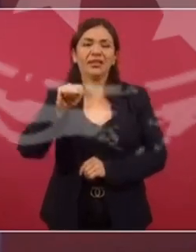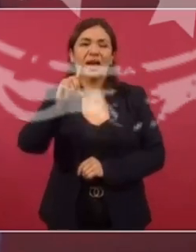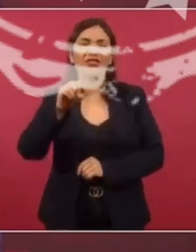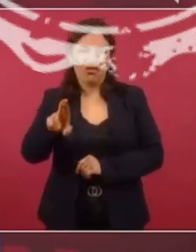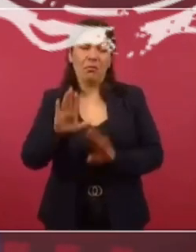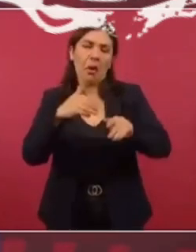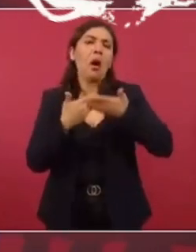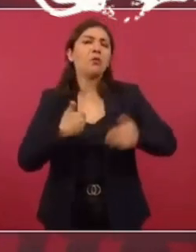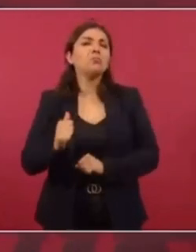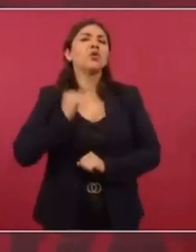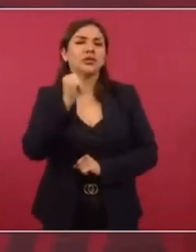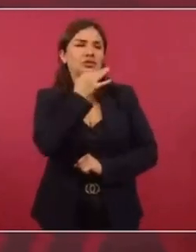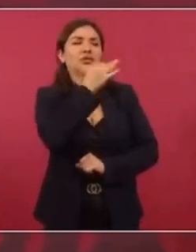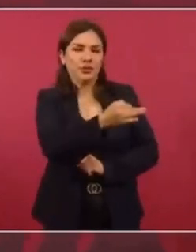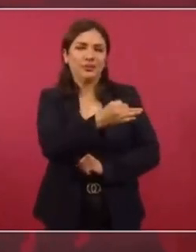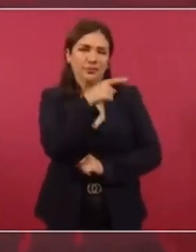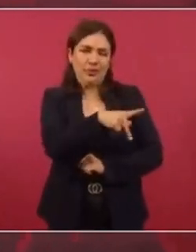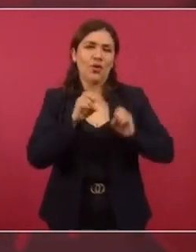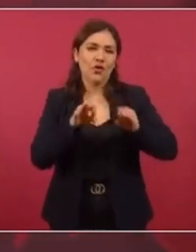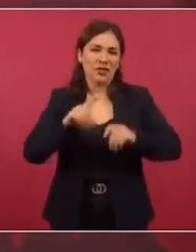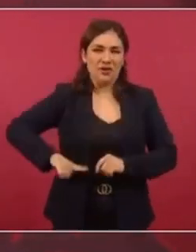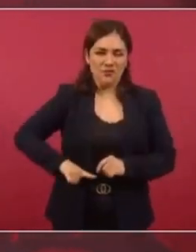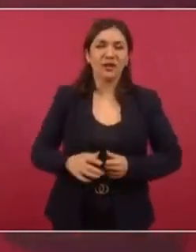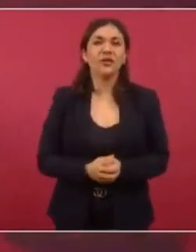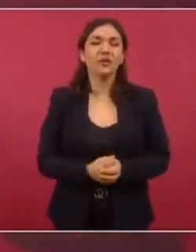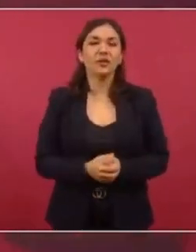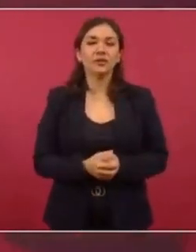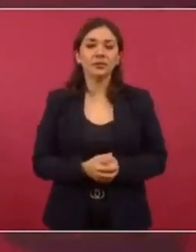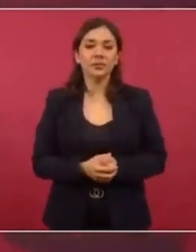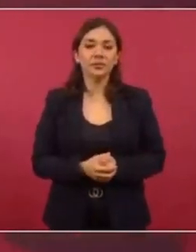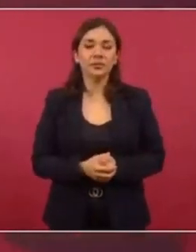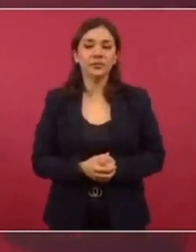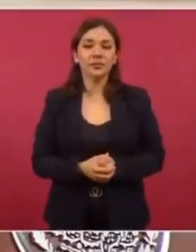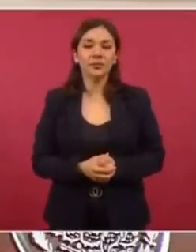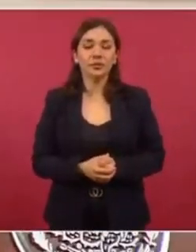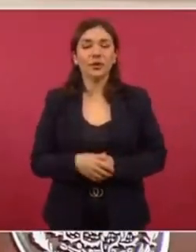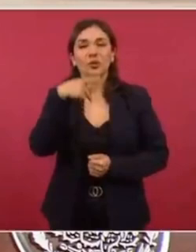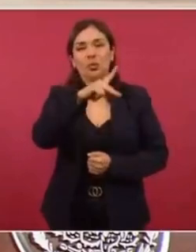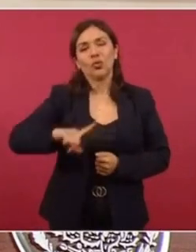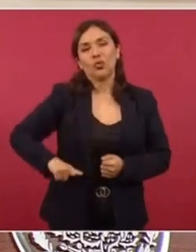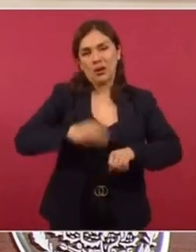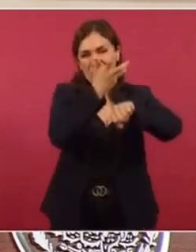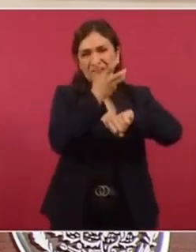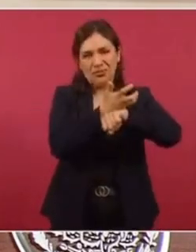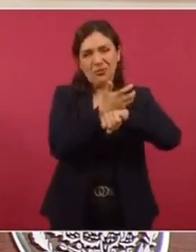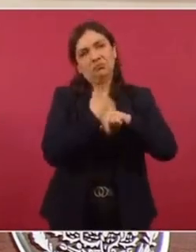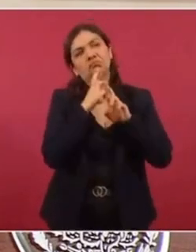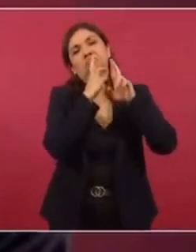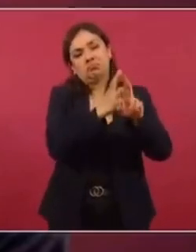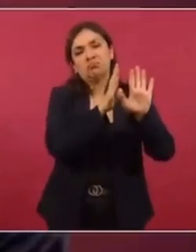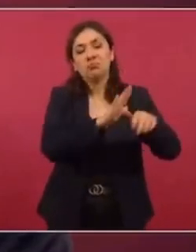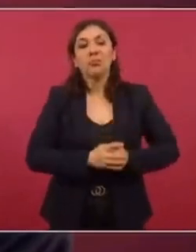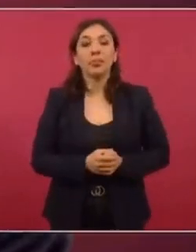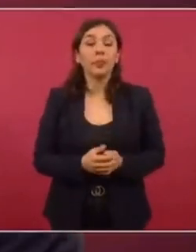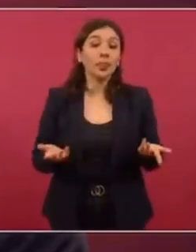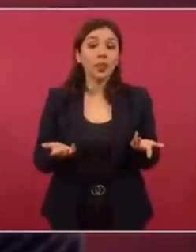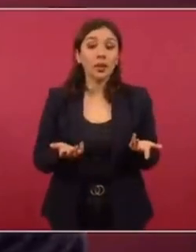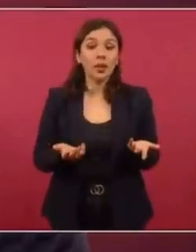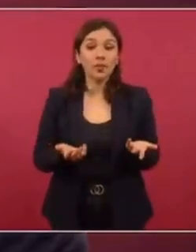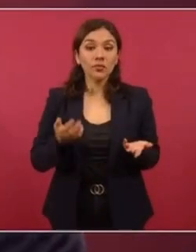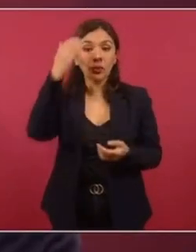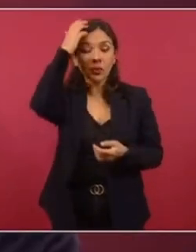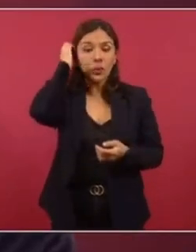Aprovecho para contestarle al Departamento de Estado del gobierno de Estados Unidos que, como es